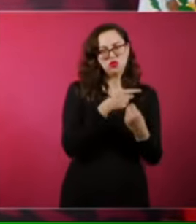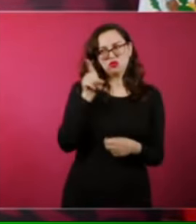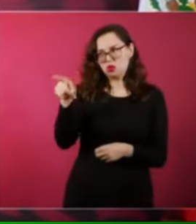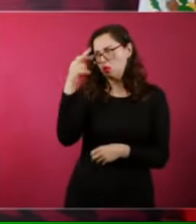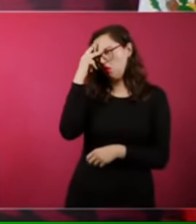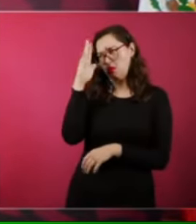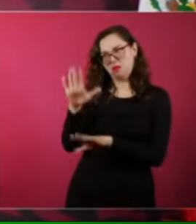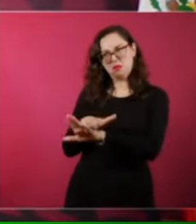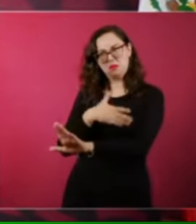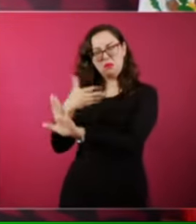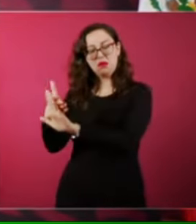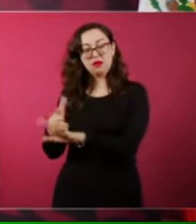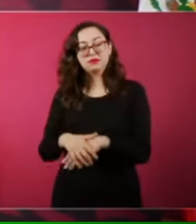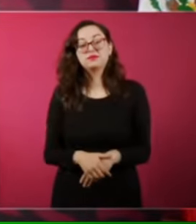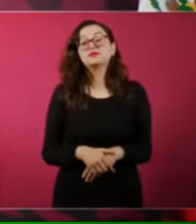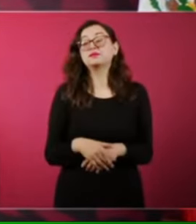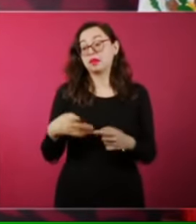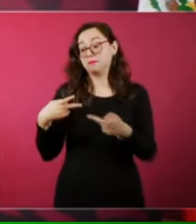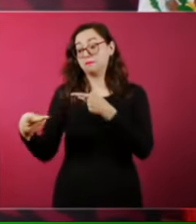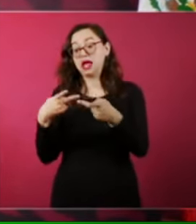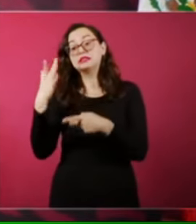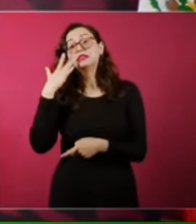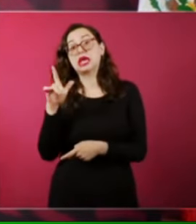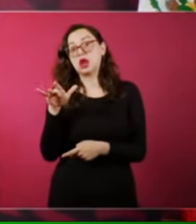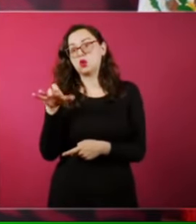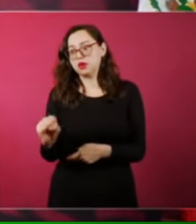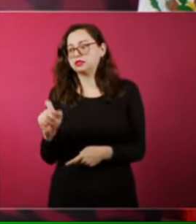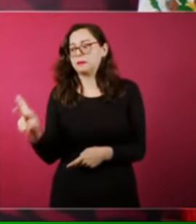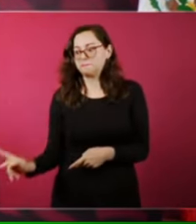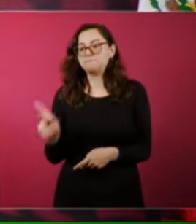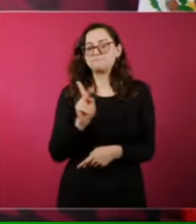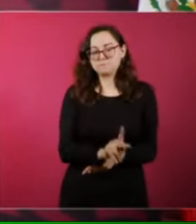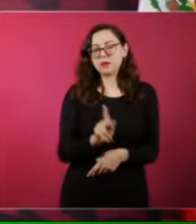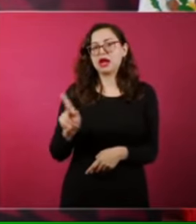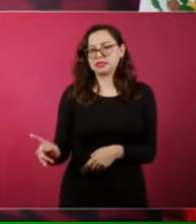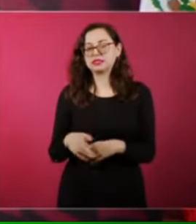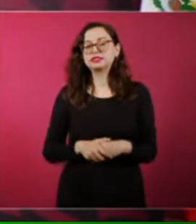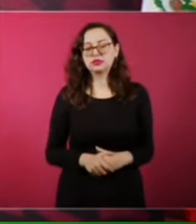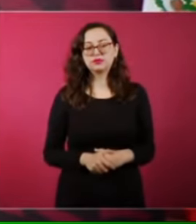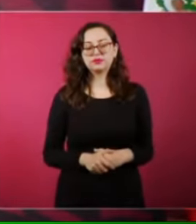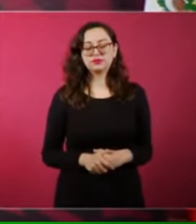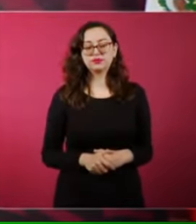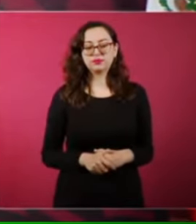Porfirio Díaz es parecido al plan de San Luis de mil novecientos diez.